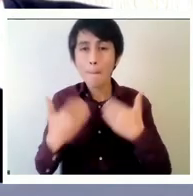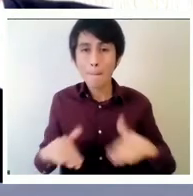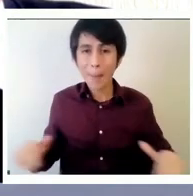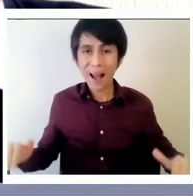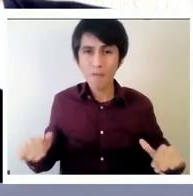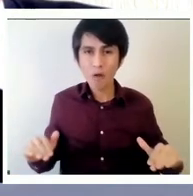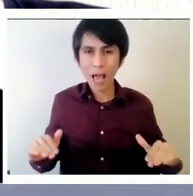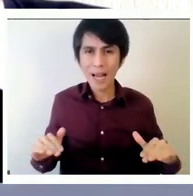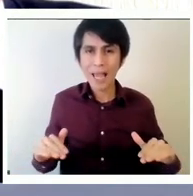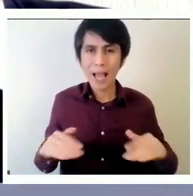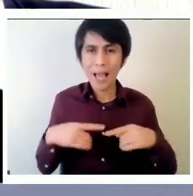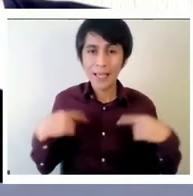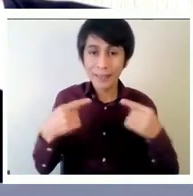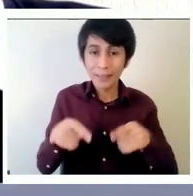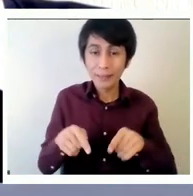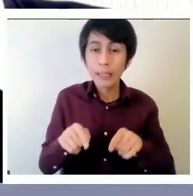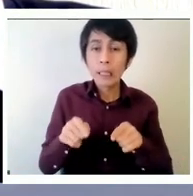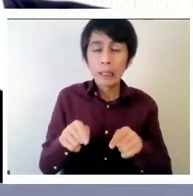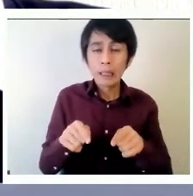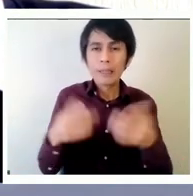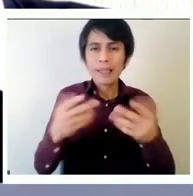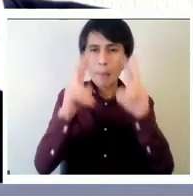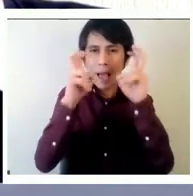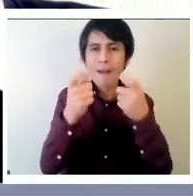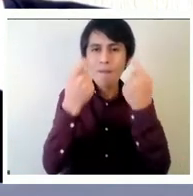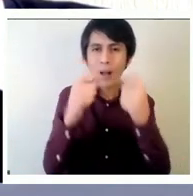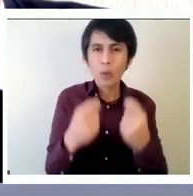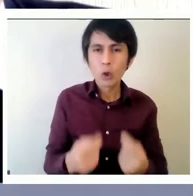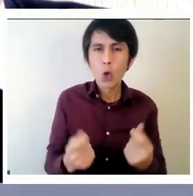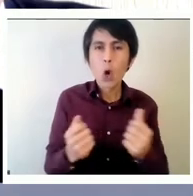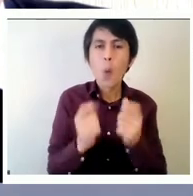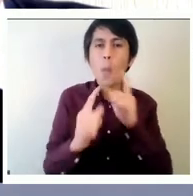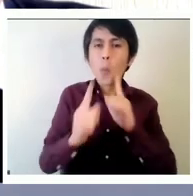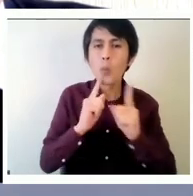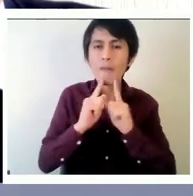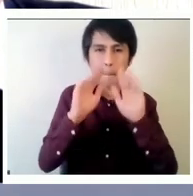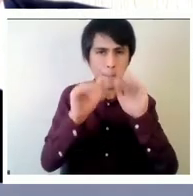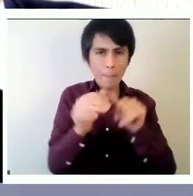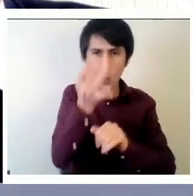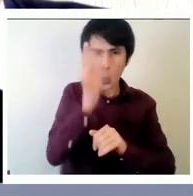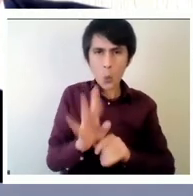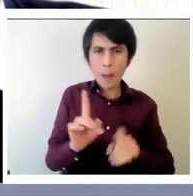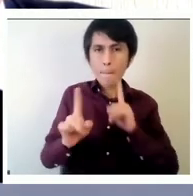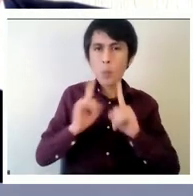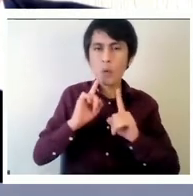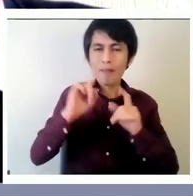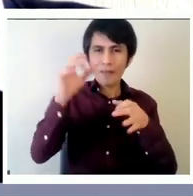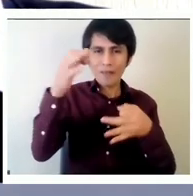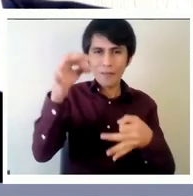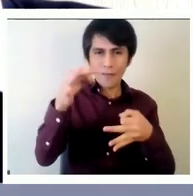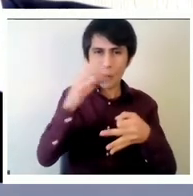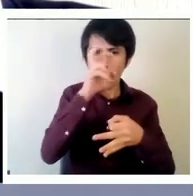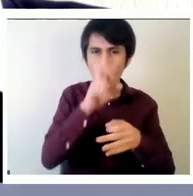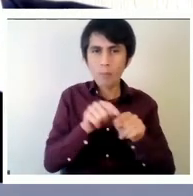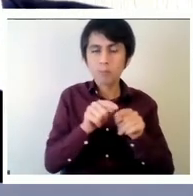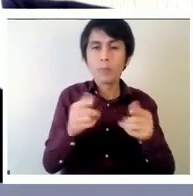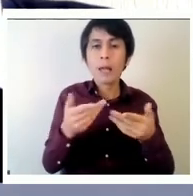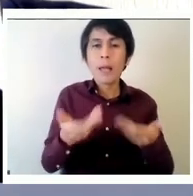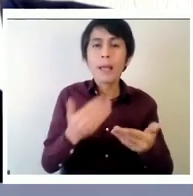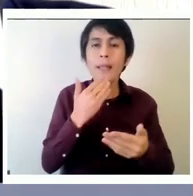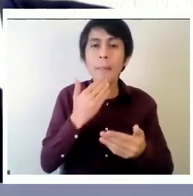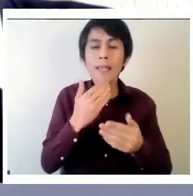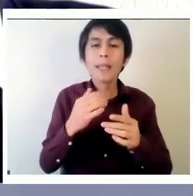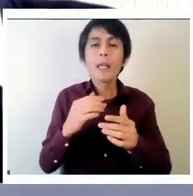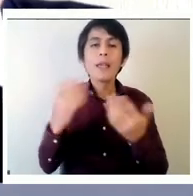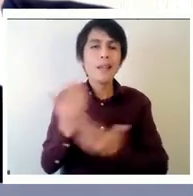la evaluación a través de pruebas estandarizadas pero también de un sistema de visitas institucionales a las escuelas